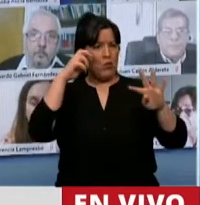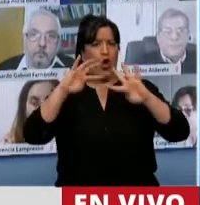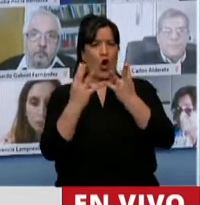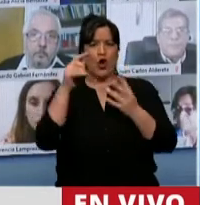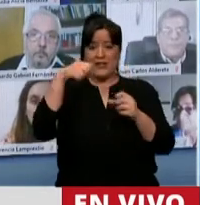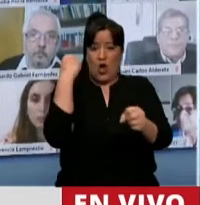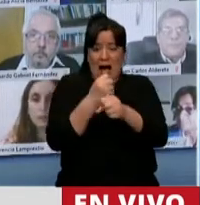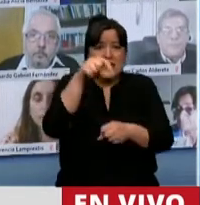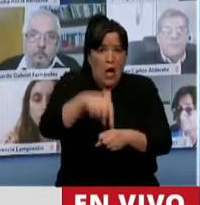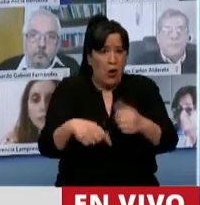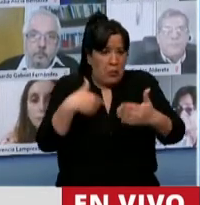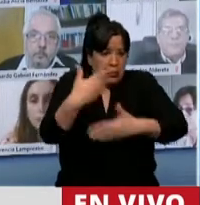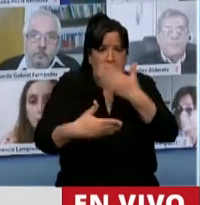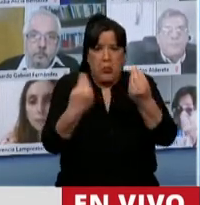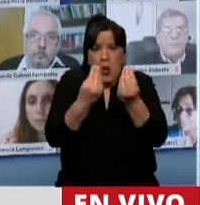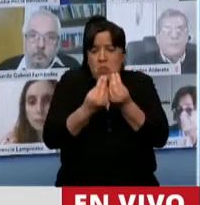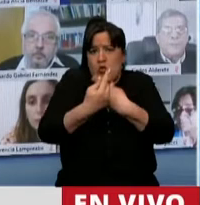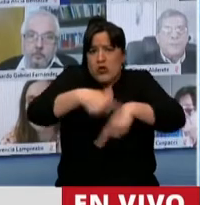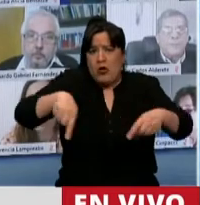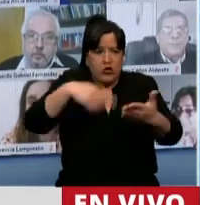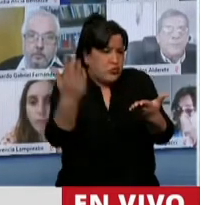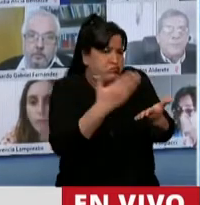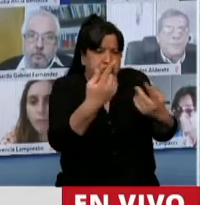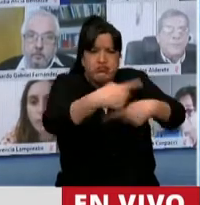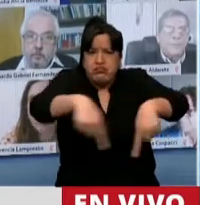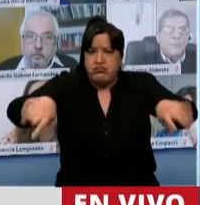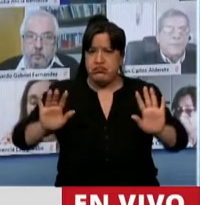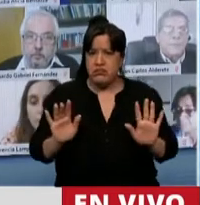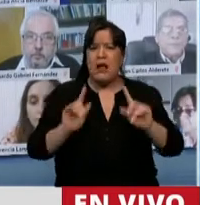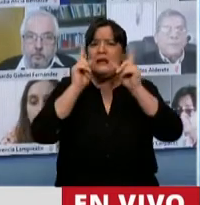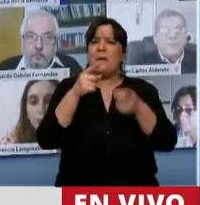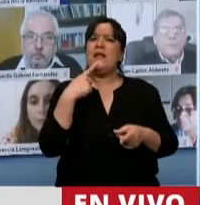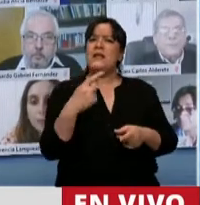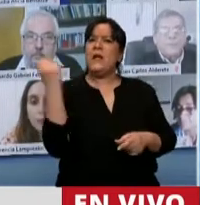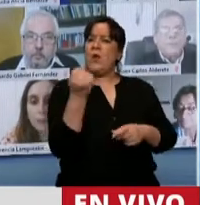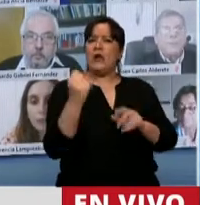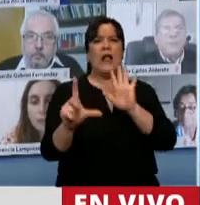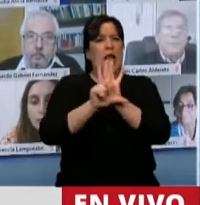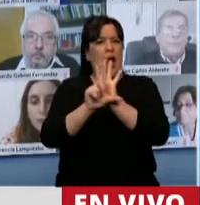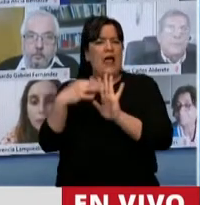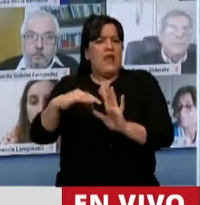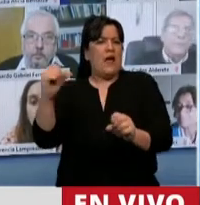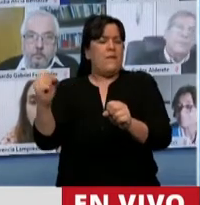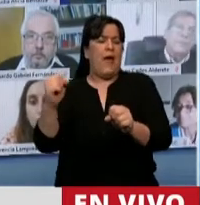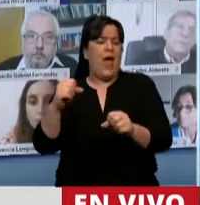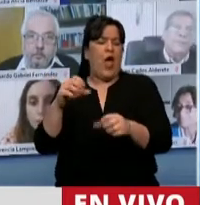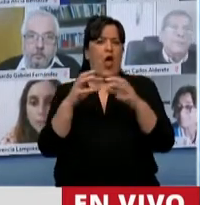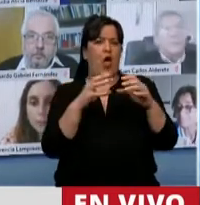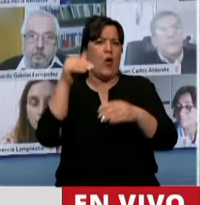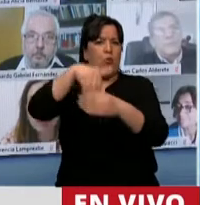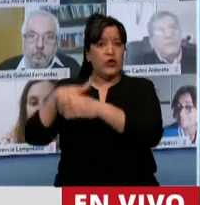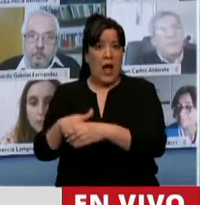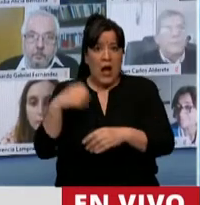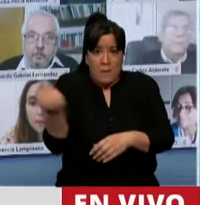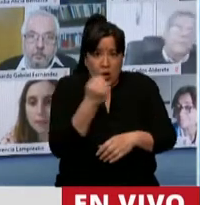muy productivo. Hablaban de la importancia de las leyes que hay que votar. ¿No es importante la ley del